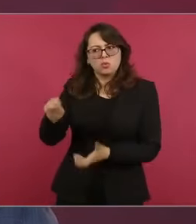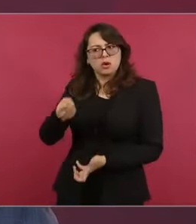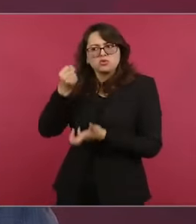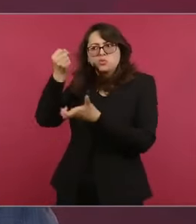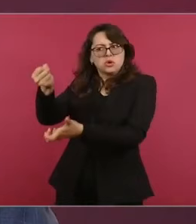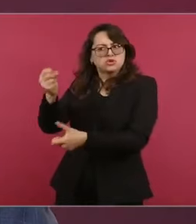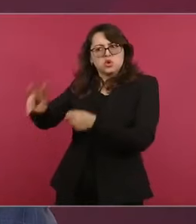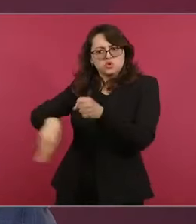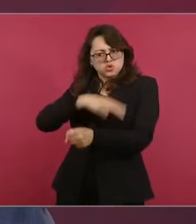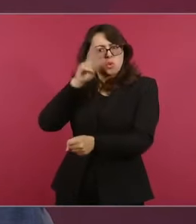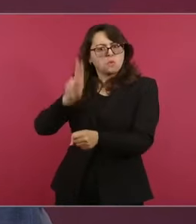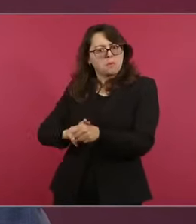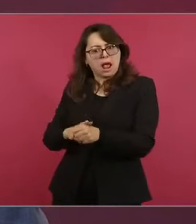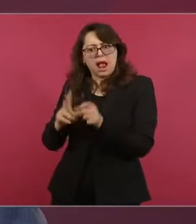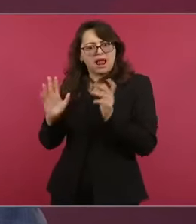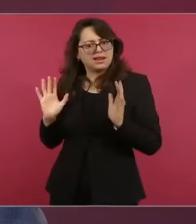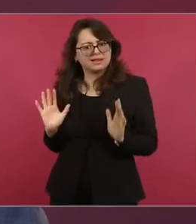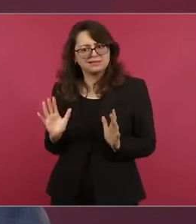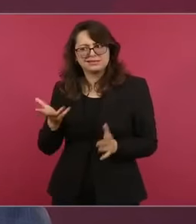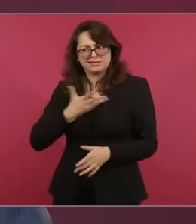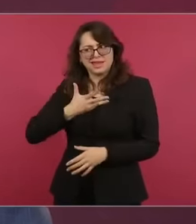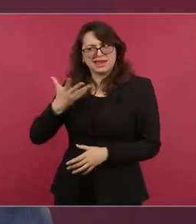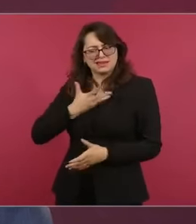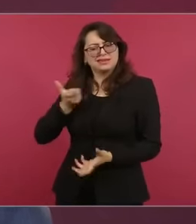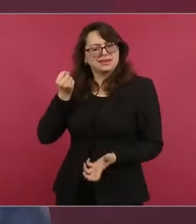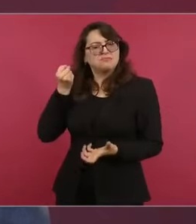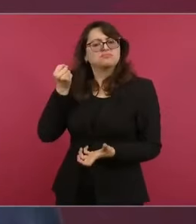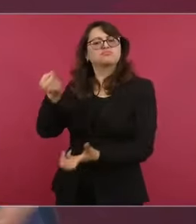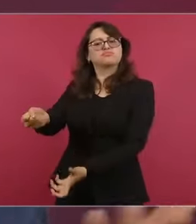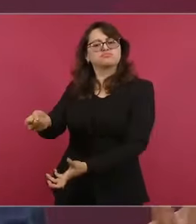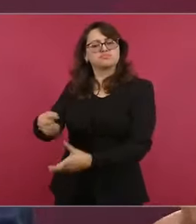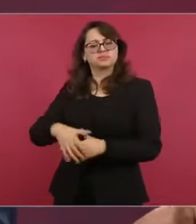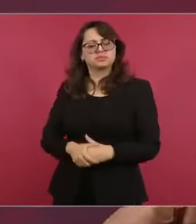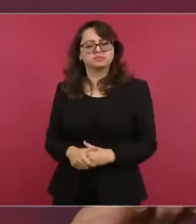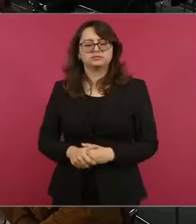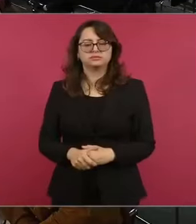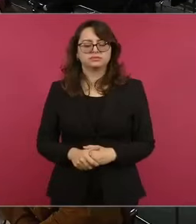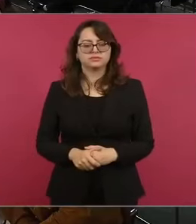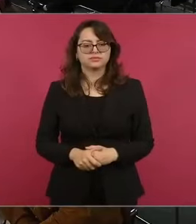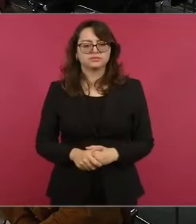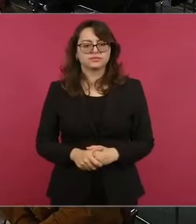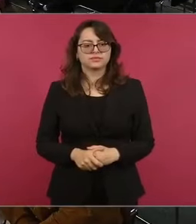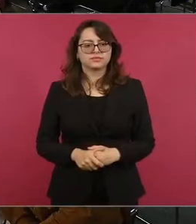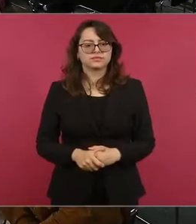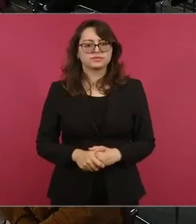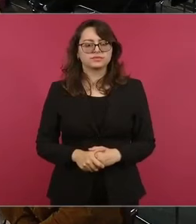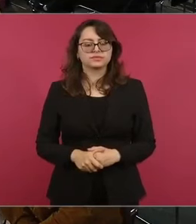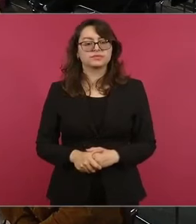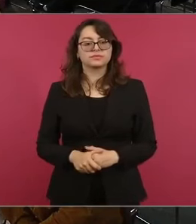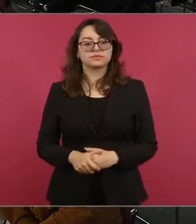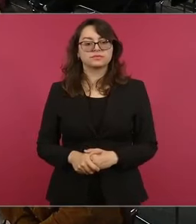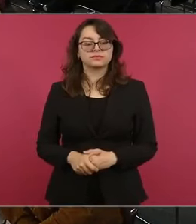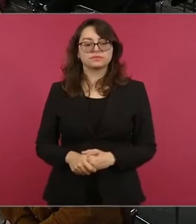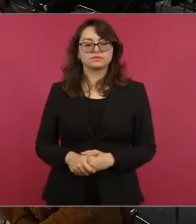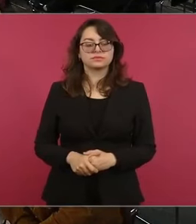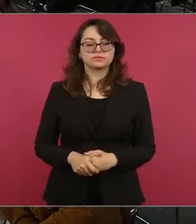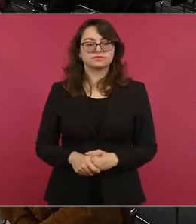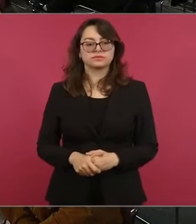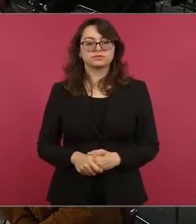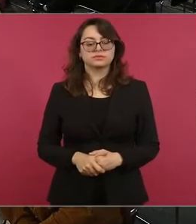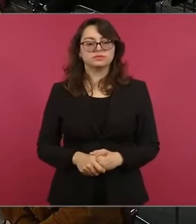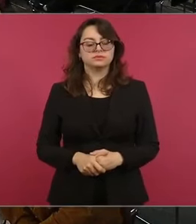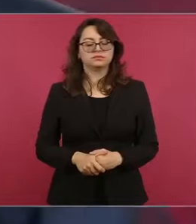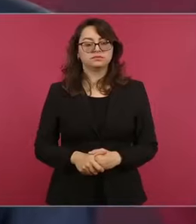declara inconstitucional? ¿Cuál es la acción de este presidente? Nada, porque no hay.